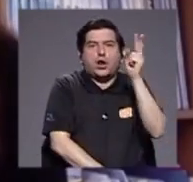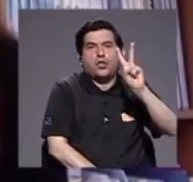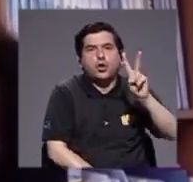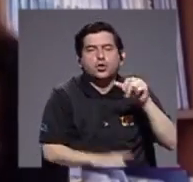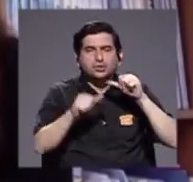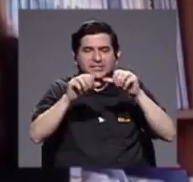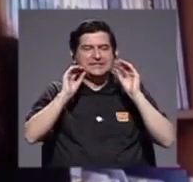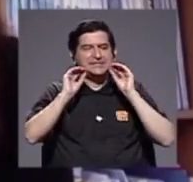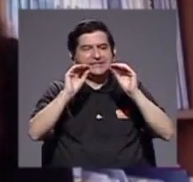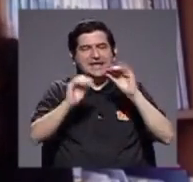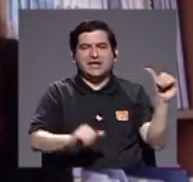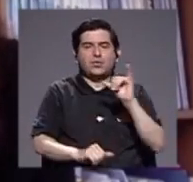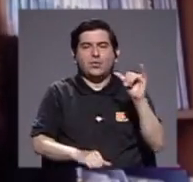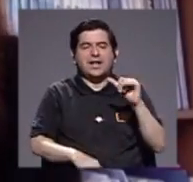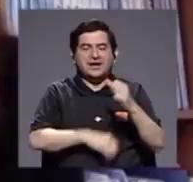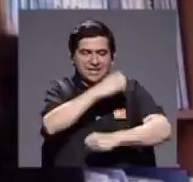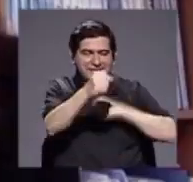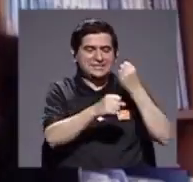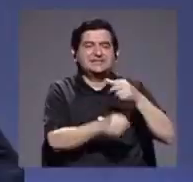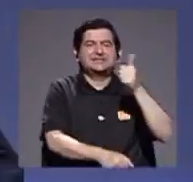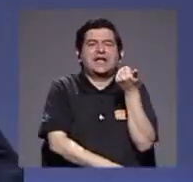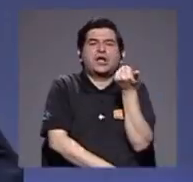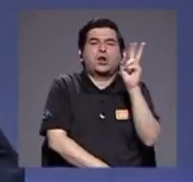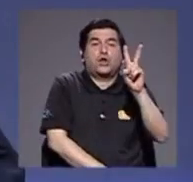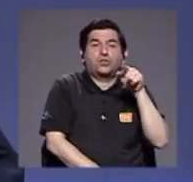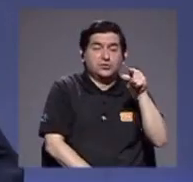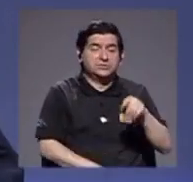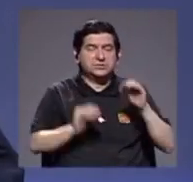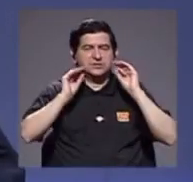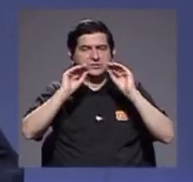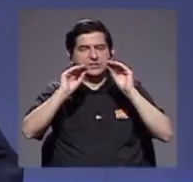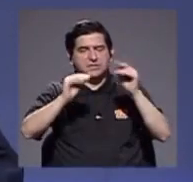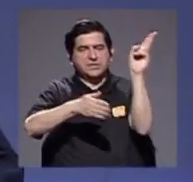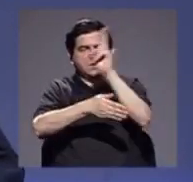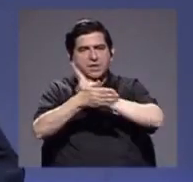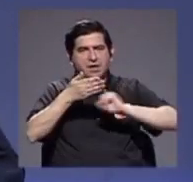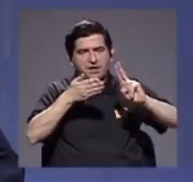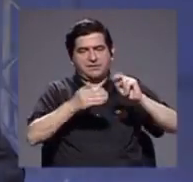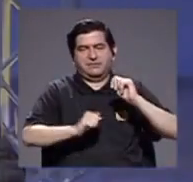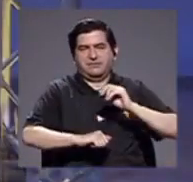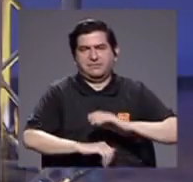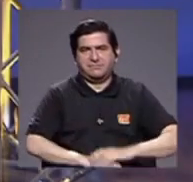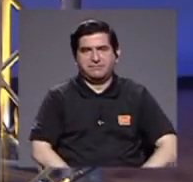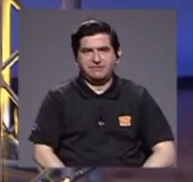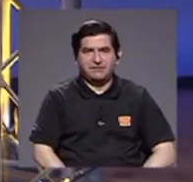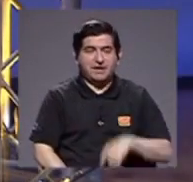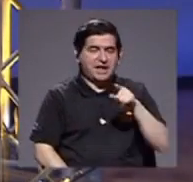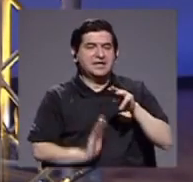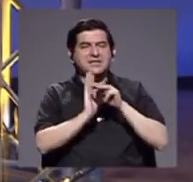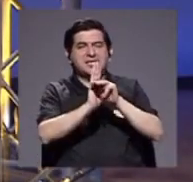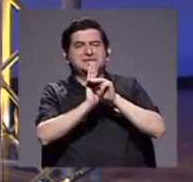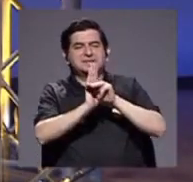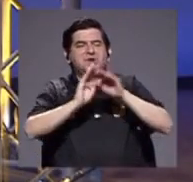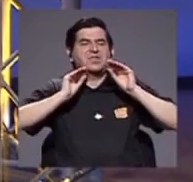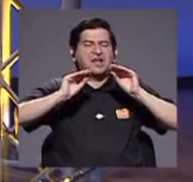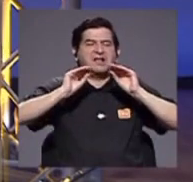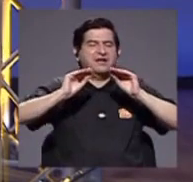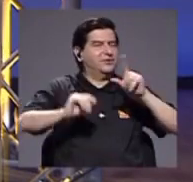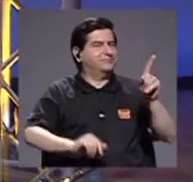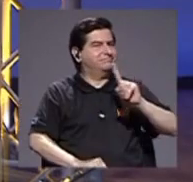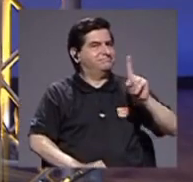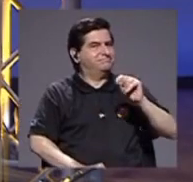seguimos enseñando como en el siglo 12 que así se enseñaba en la universidad en el siglo 12 con ese modelo de enseñanza